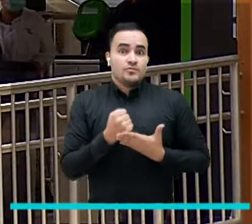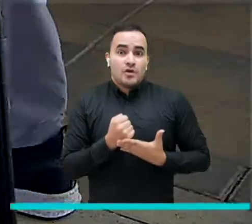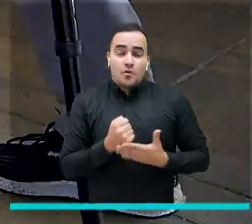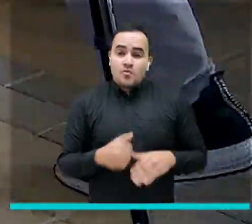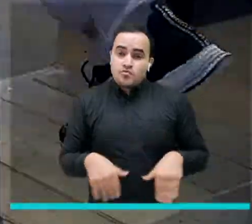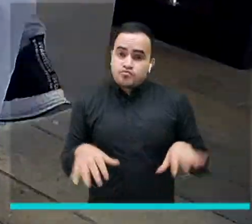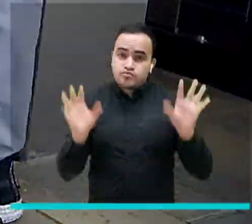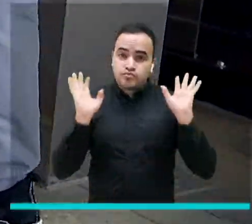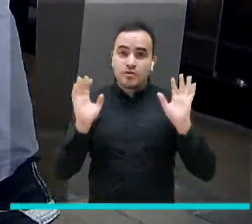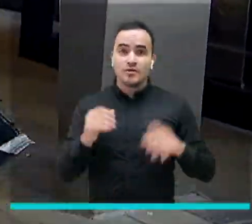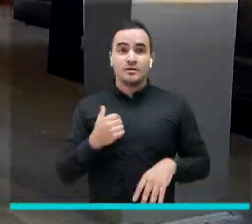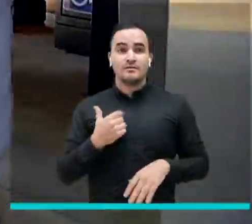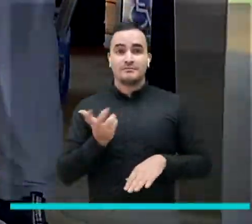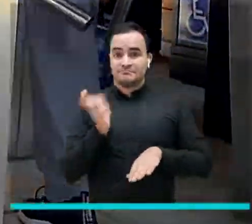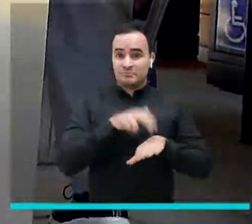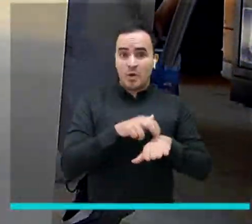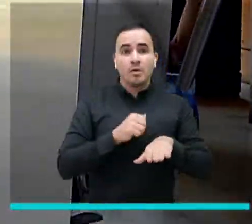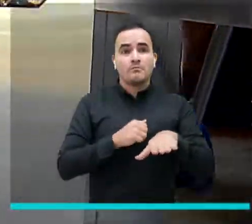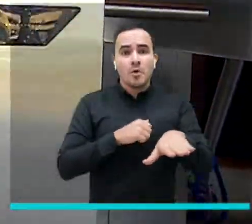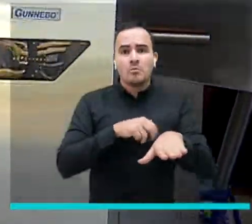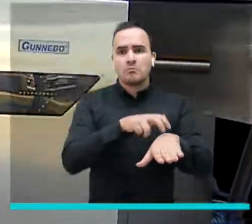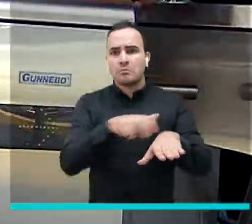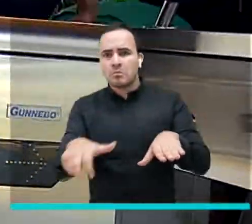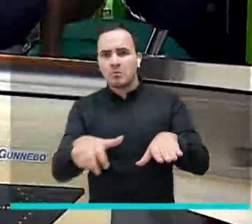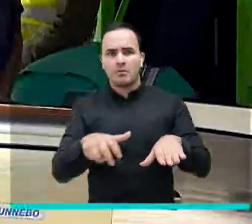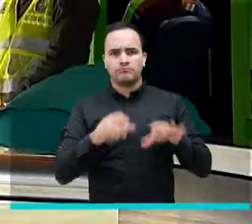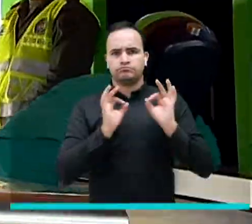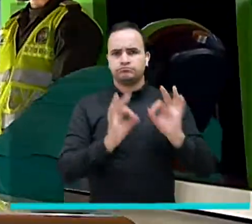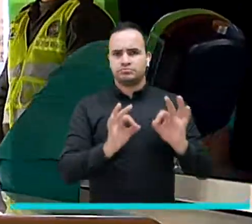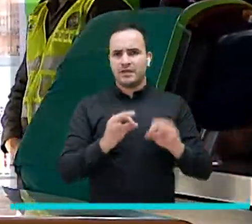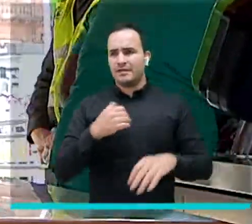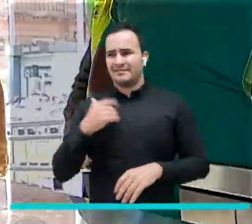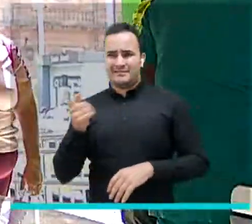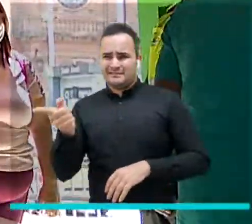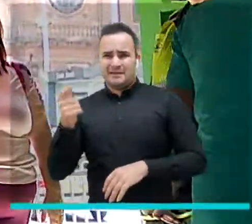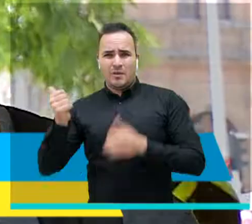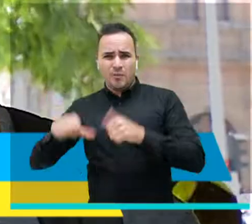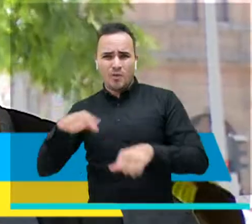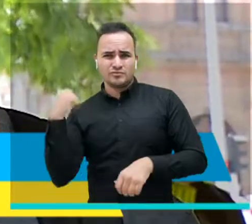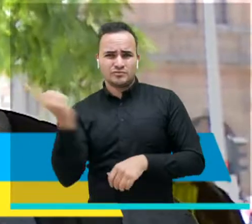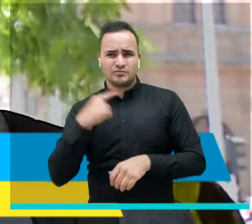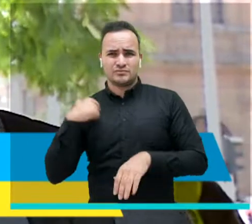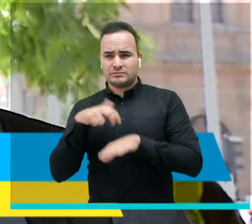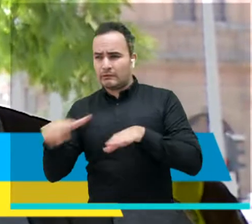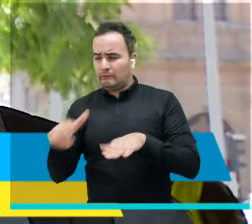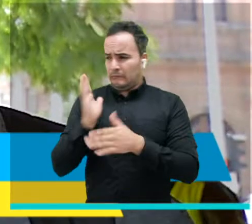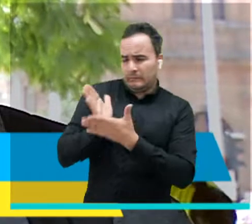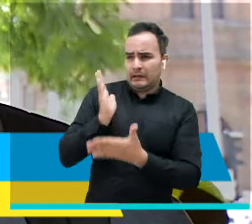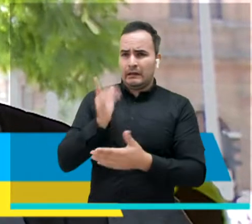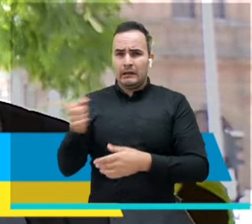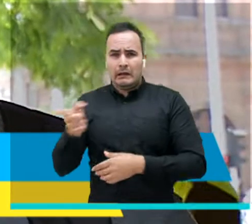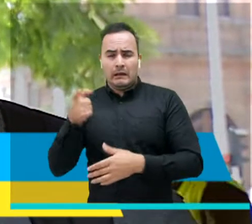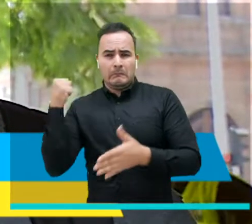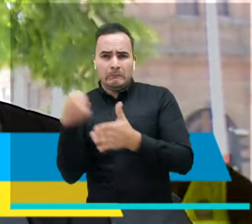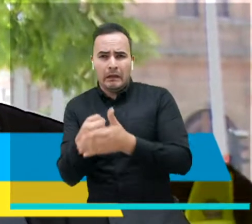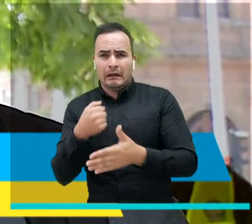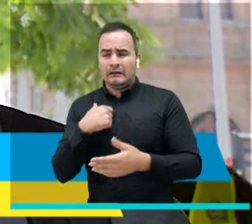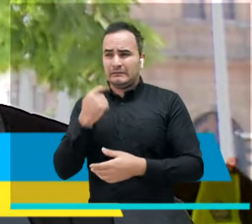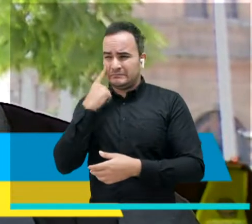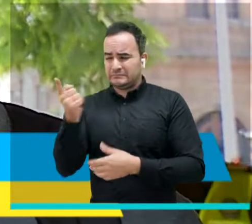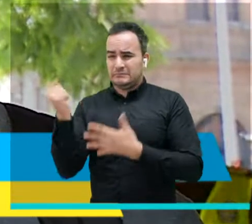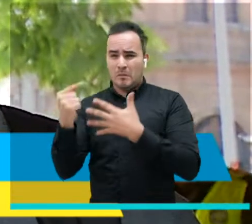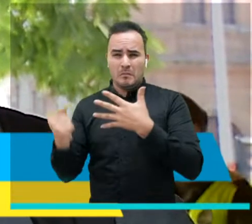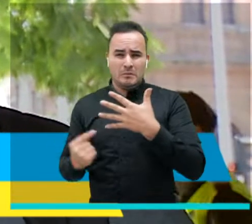al montarme ahí o a bajar he visto muchas muchas cosas un accidente o algo